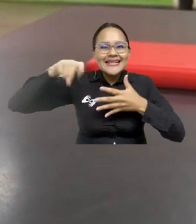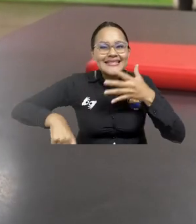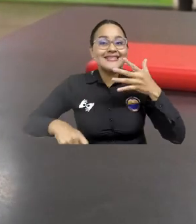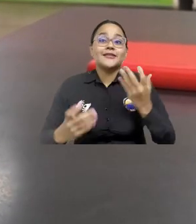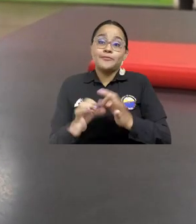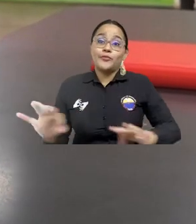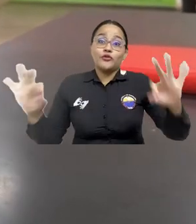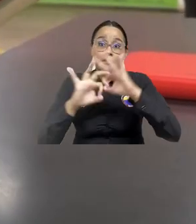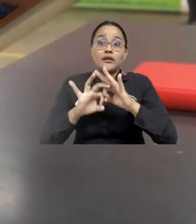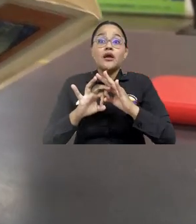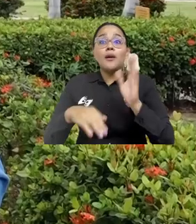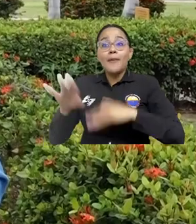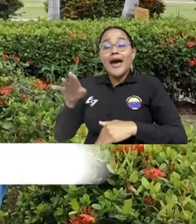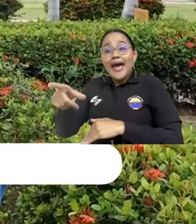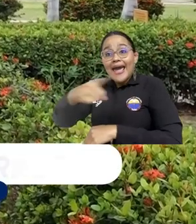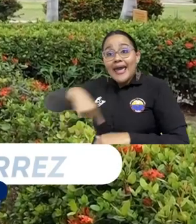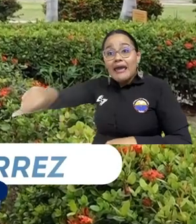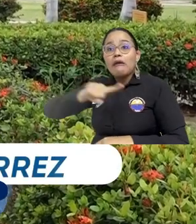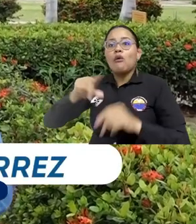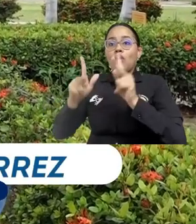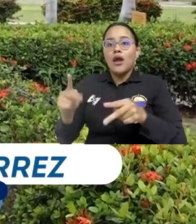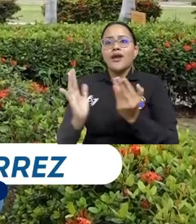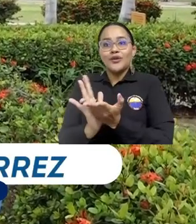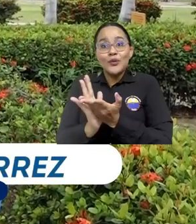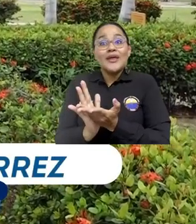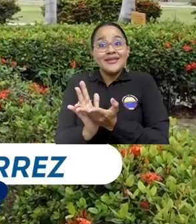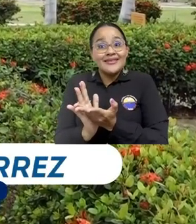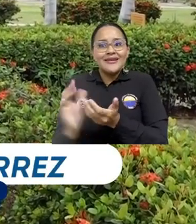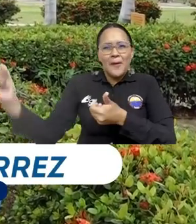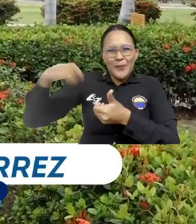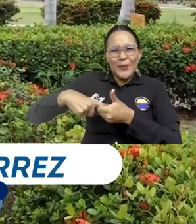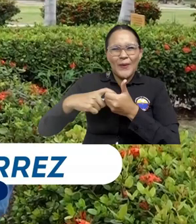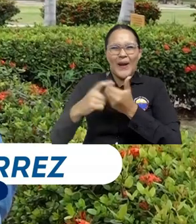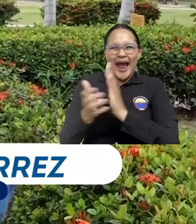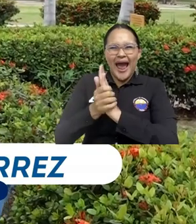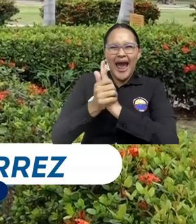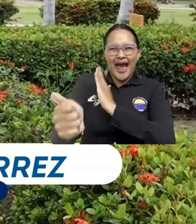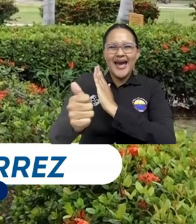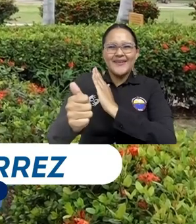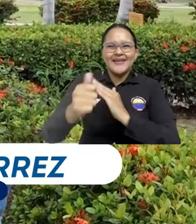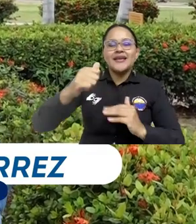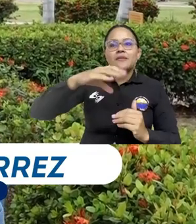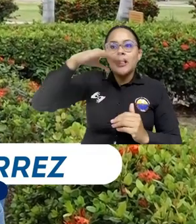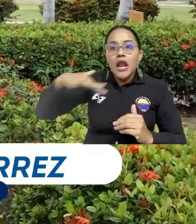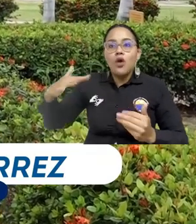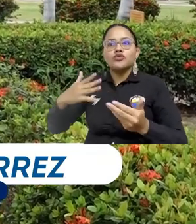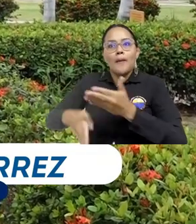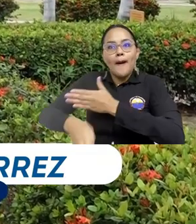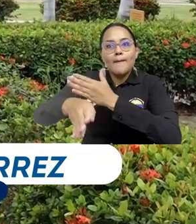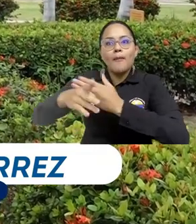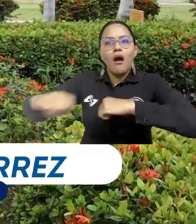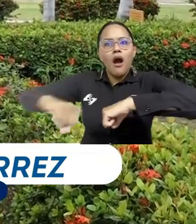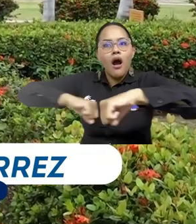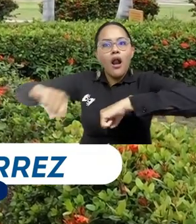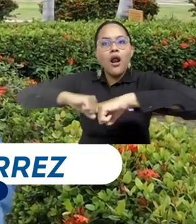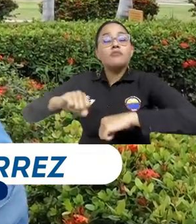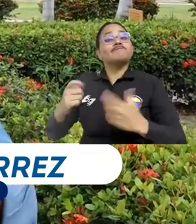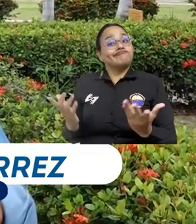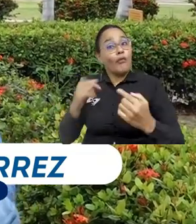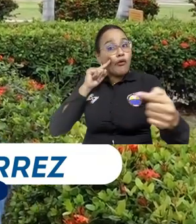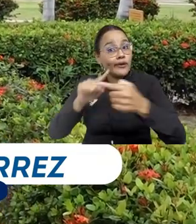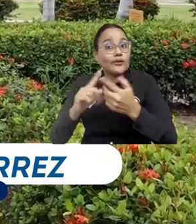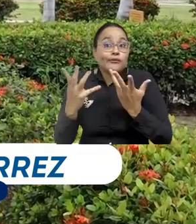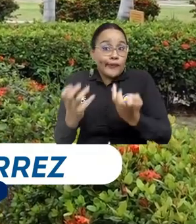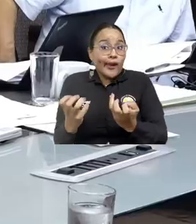los estudiantes que se han venido beneficiando de ese programa. En hora buena, se trata de que también sean agentes